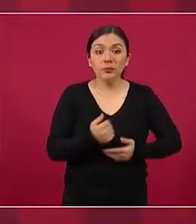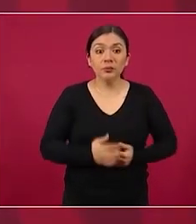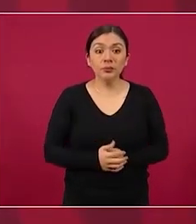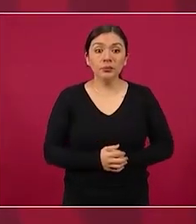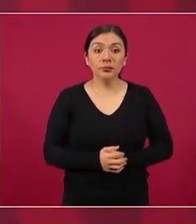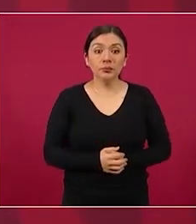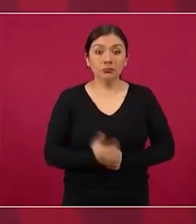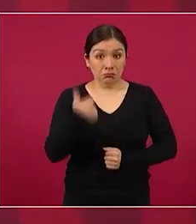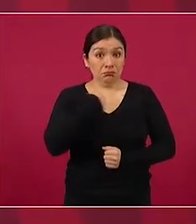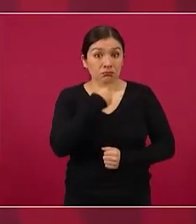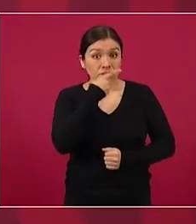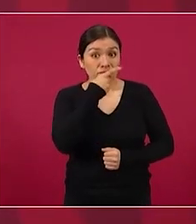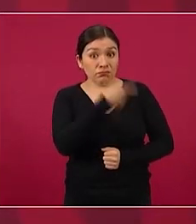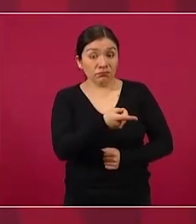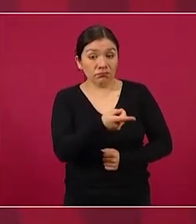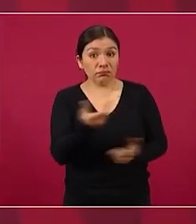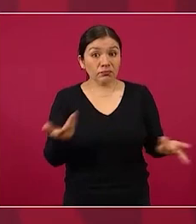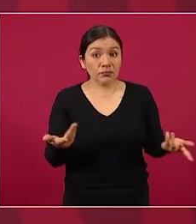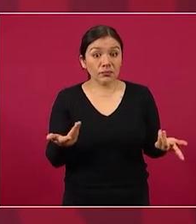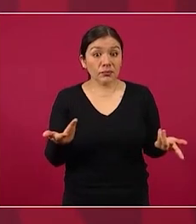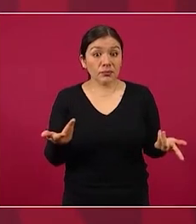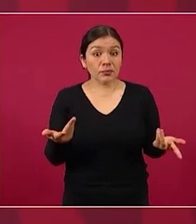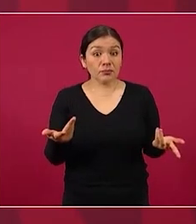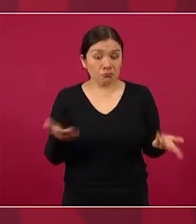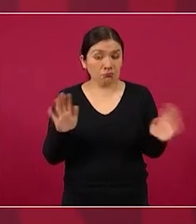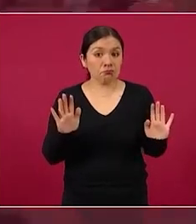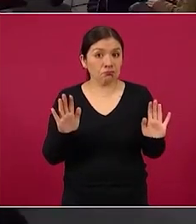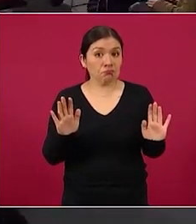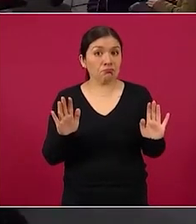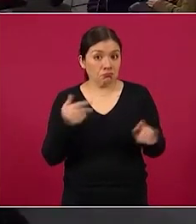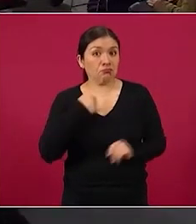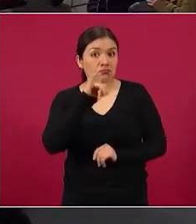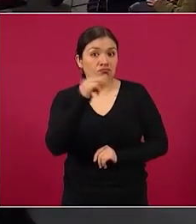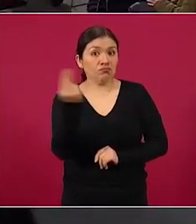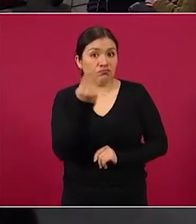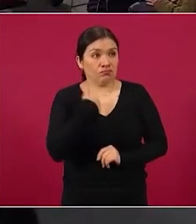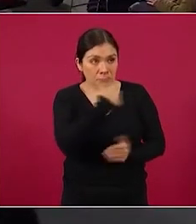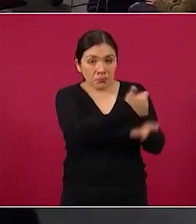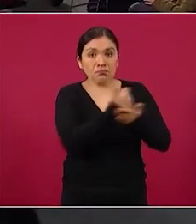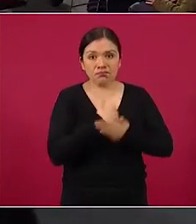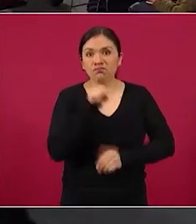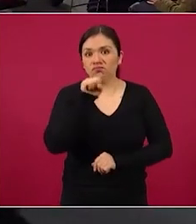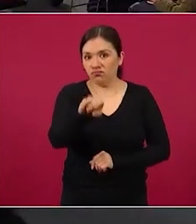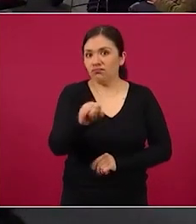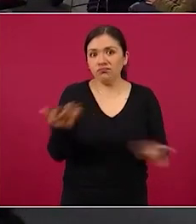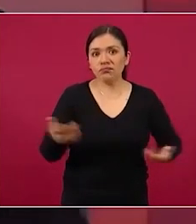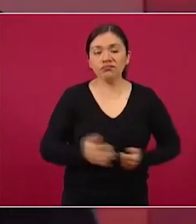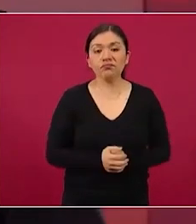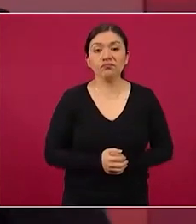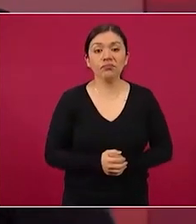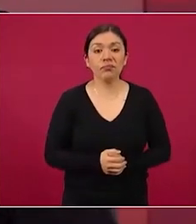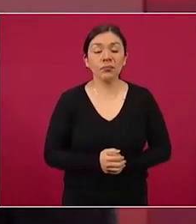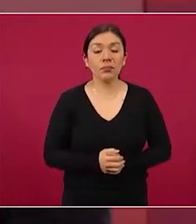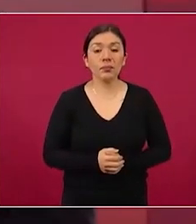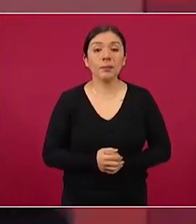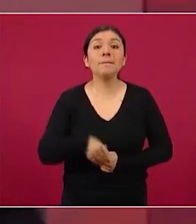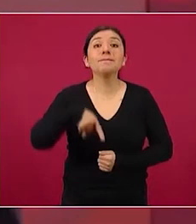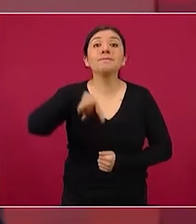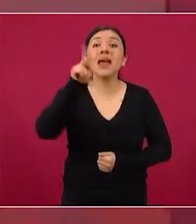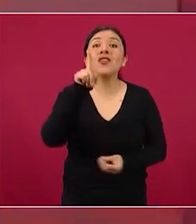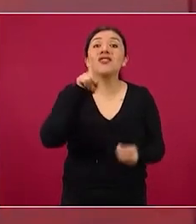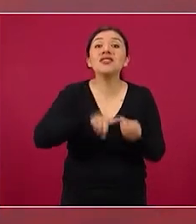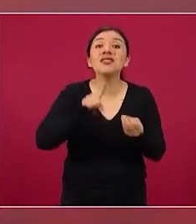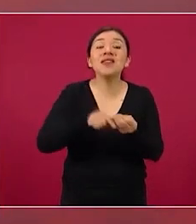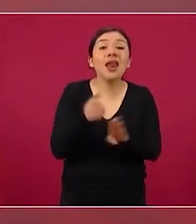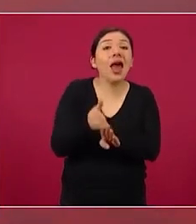y le dije que íbamos a requerir su ayuda pero los que habían llevado a cabo